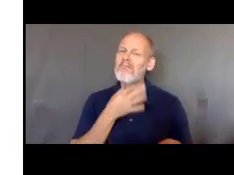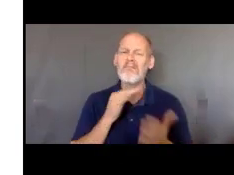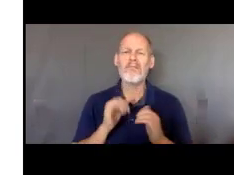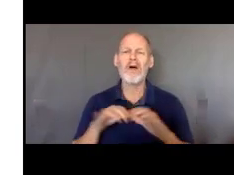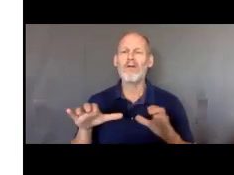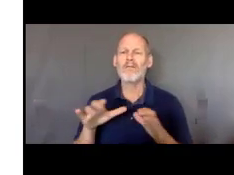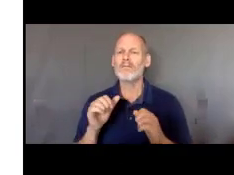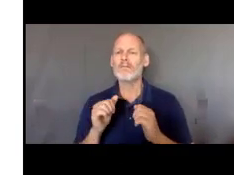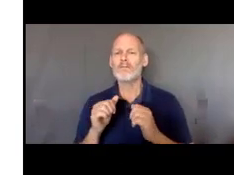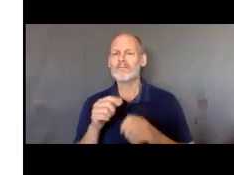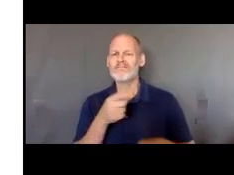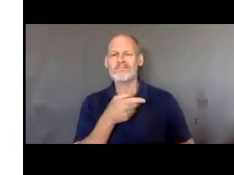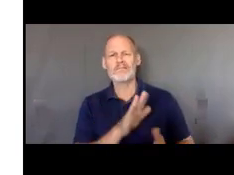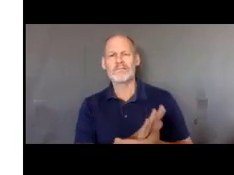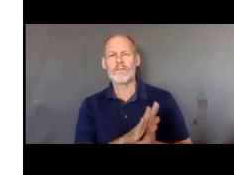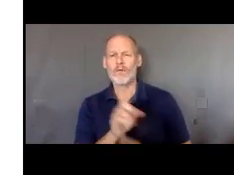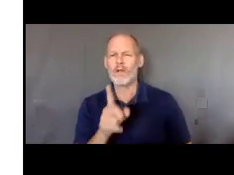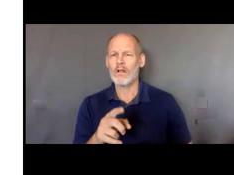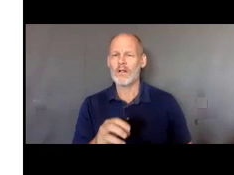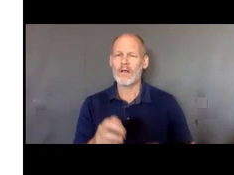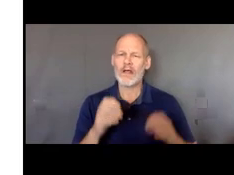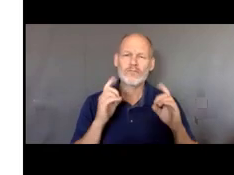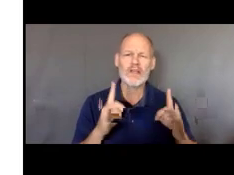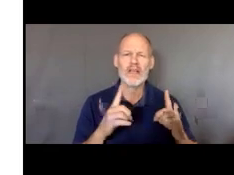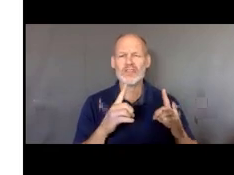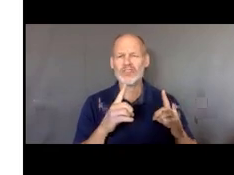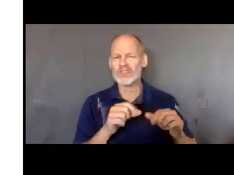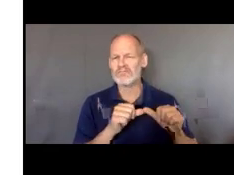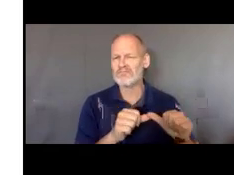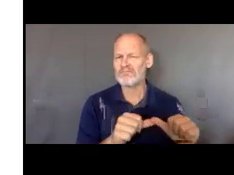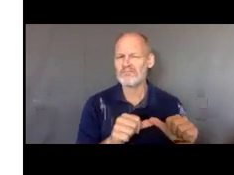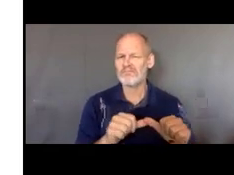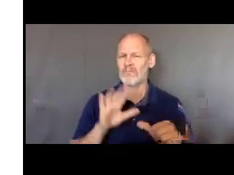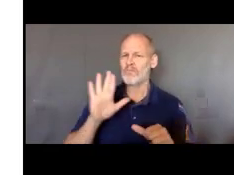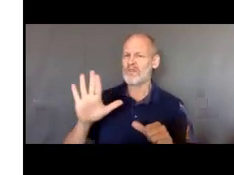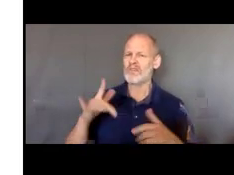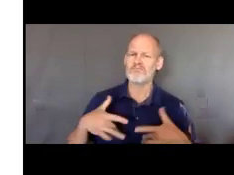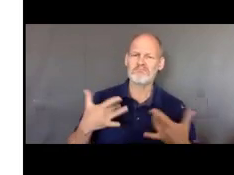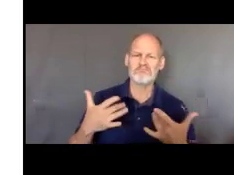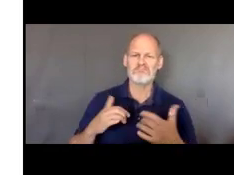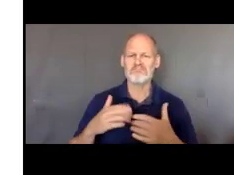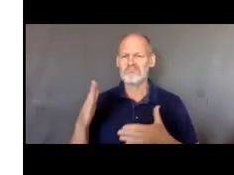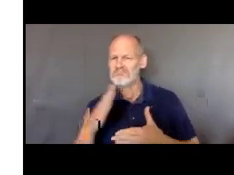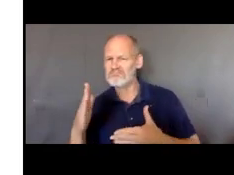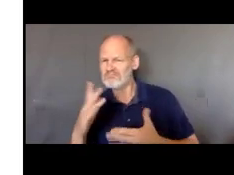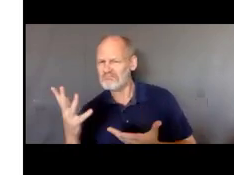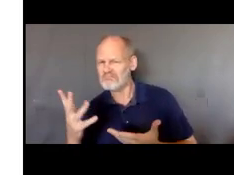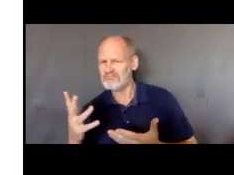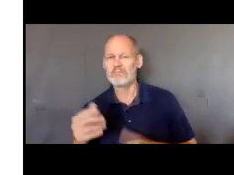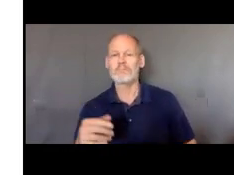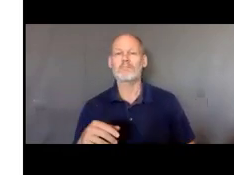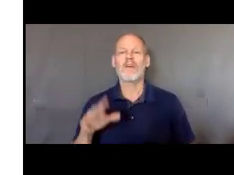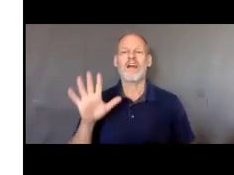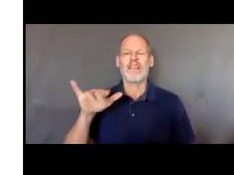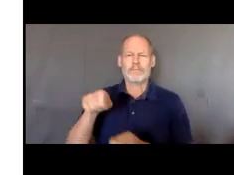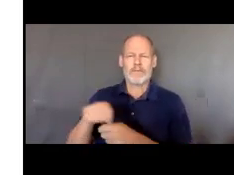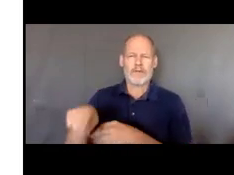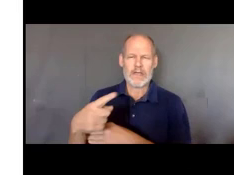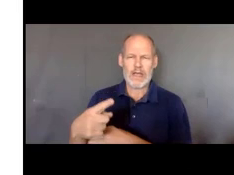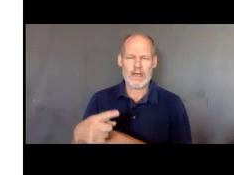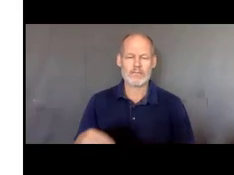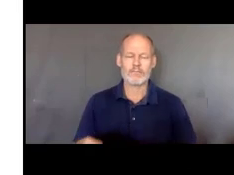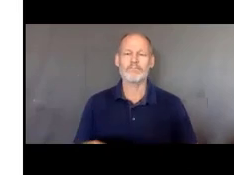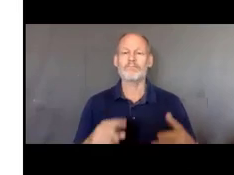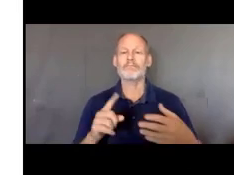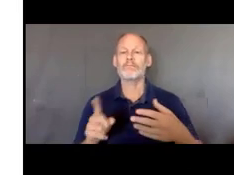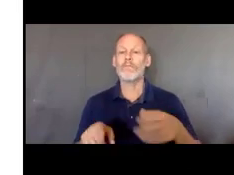académicamente y cómo funciona en la fecha del día del IEP, porque es como una imagen de ese momento. También el